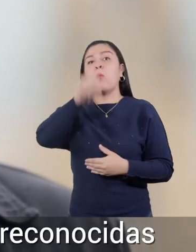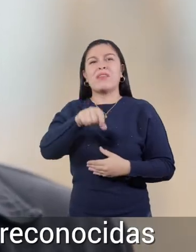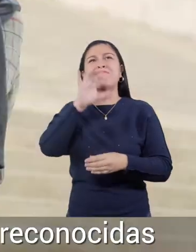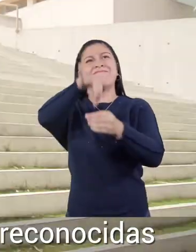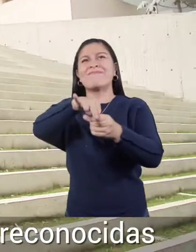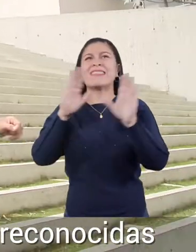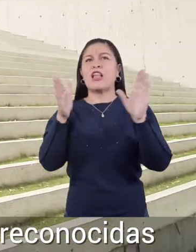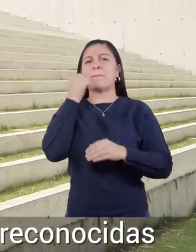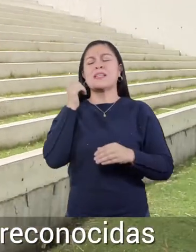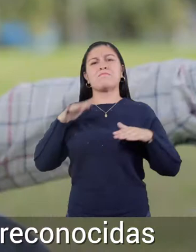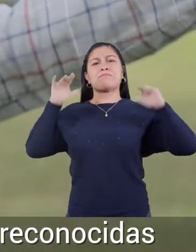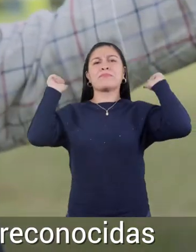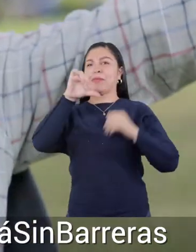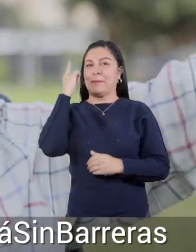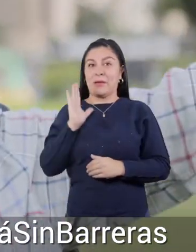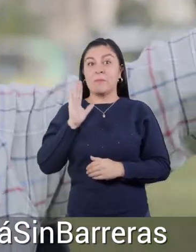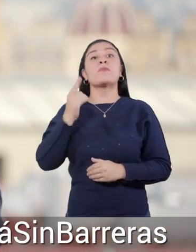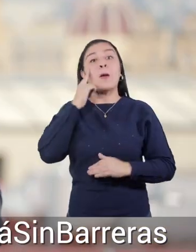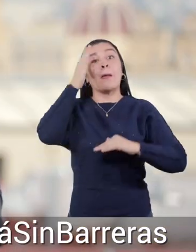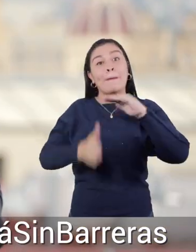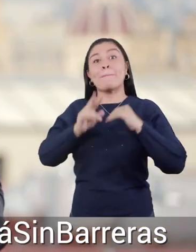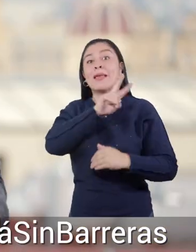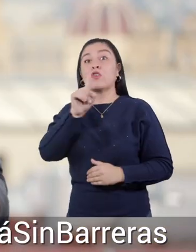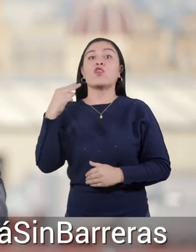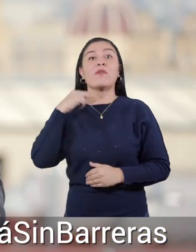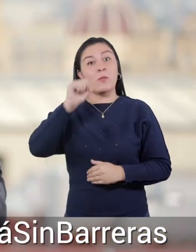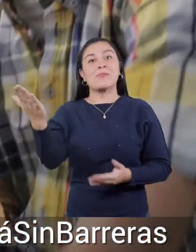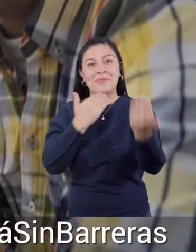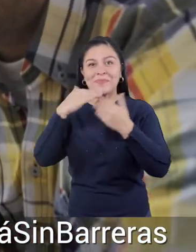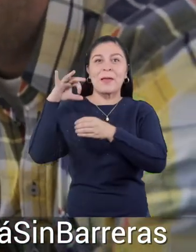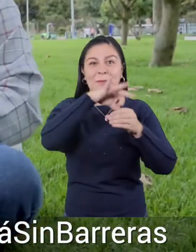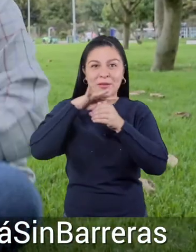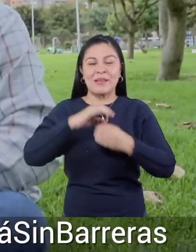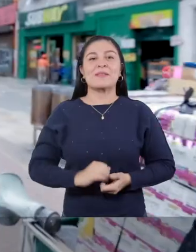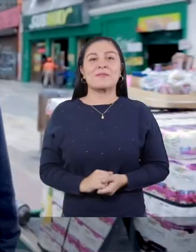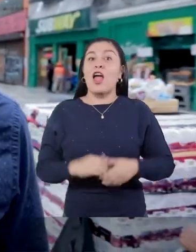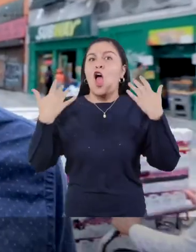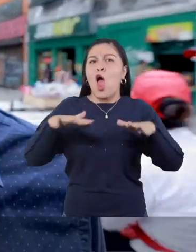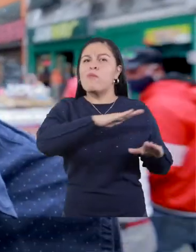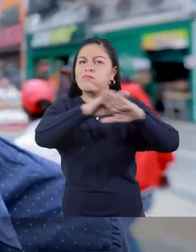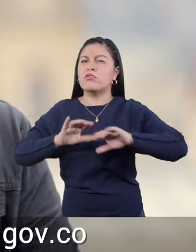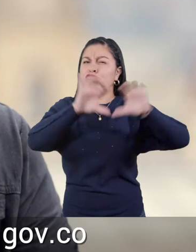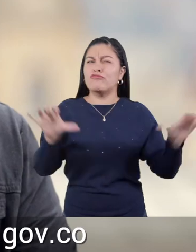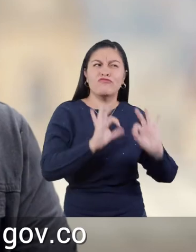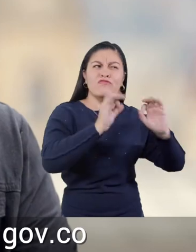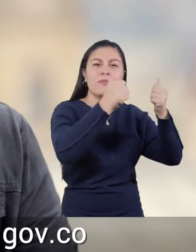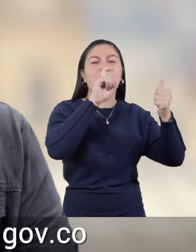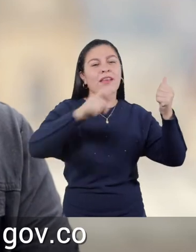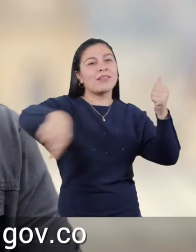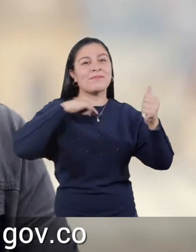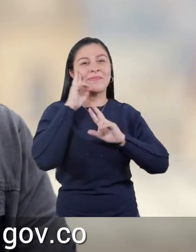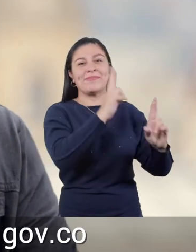acciones merecen ser reconocidas. Juntos trabajamos por una Bogotá sin barreras. Vota ya en www